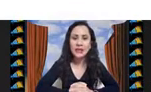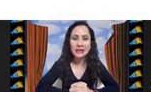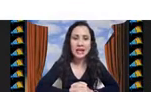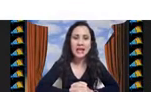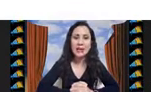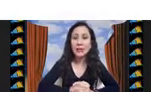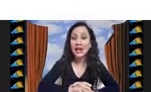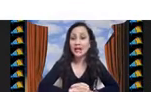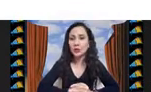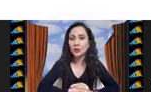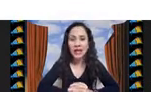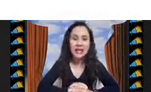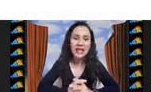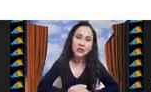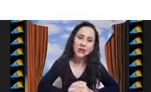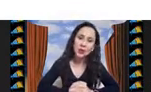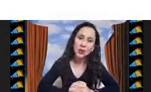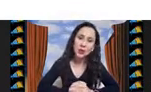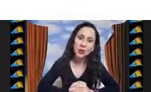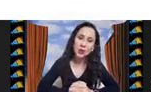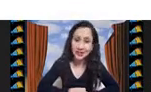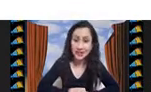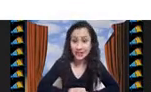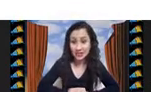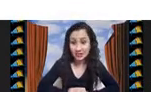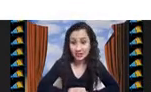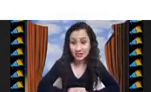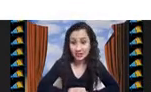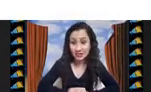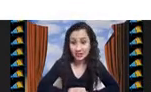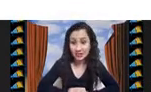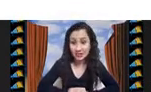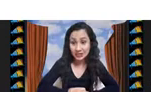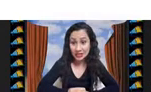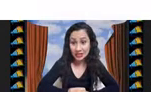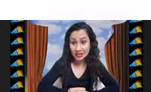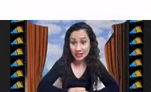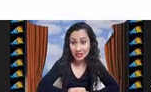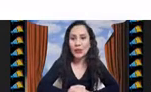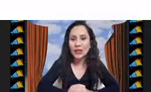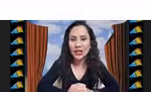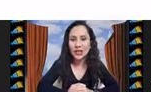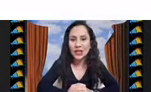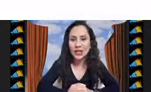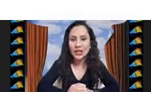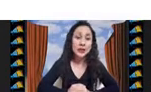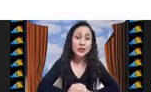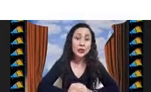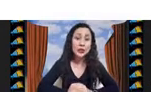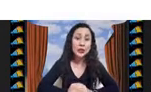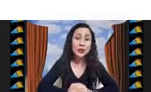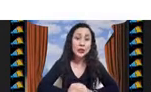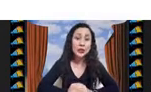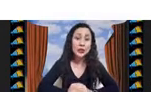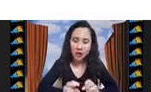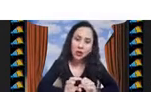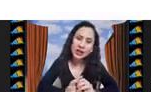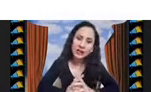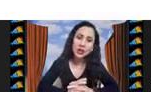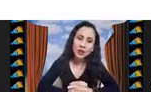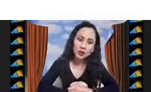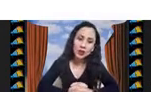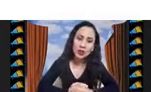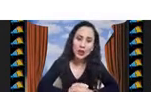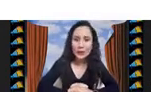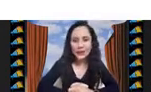experimental para estudiar la dificultad de instancias, de problemas combinatorios de agrupación. Y